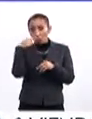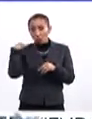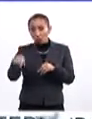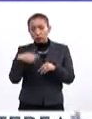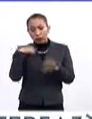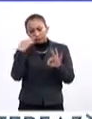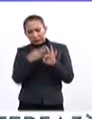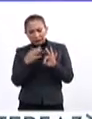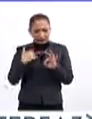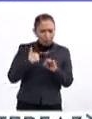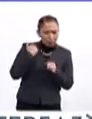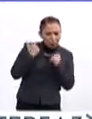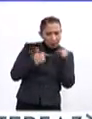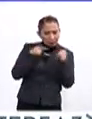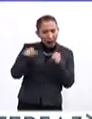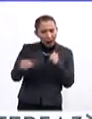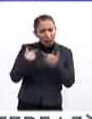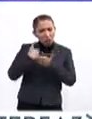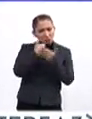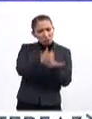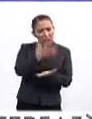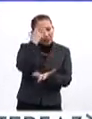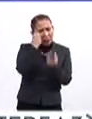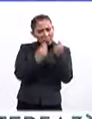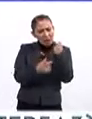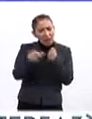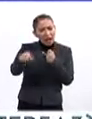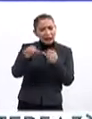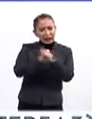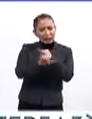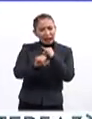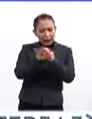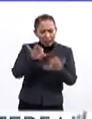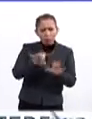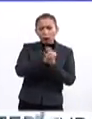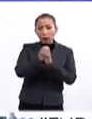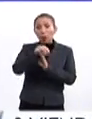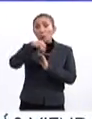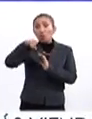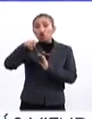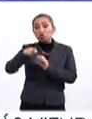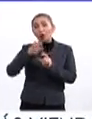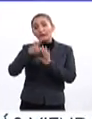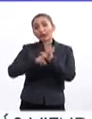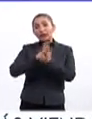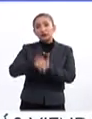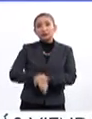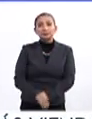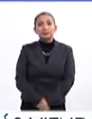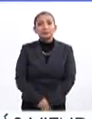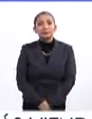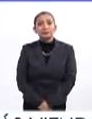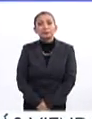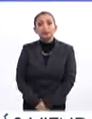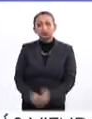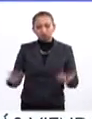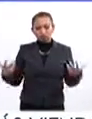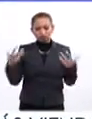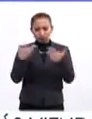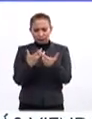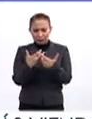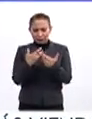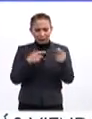optimicen las ventajas que ofrecen recursos de aprendizaje en línea, como son los MOOCs y los videos. Combinando